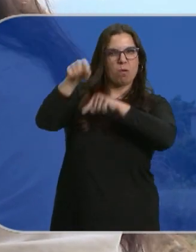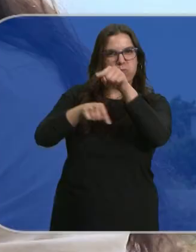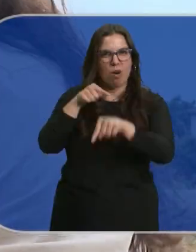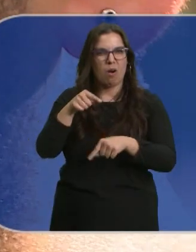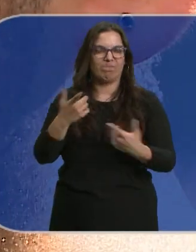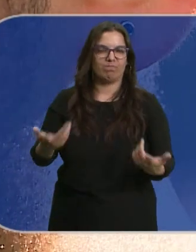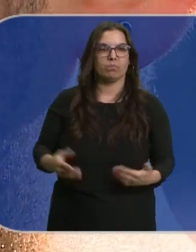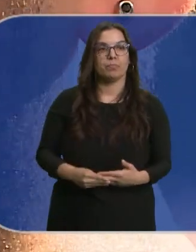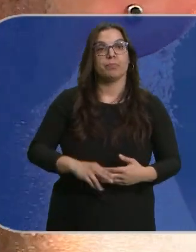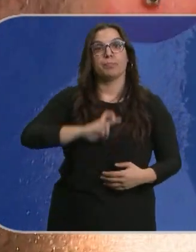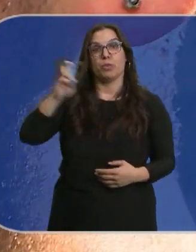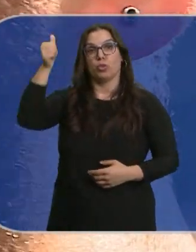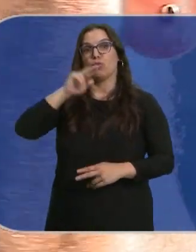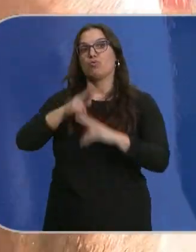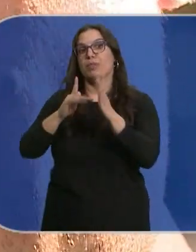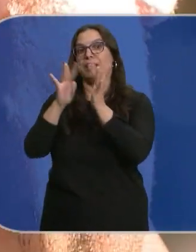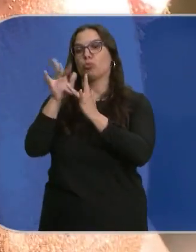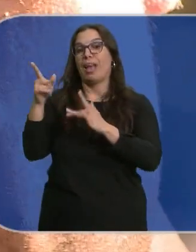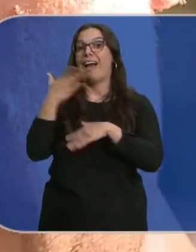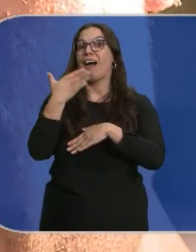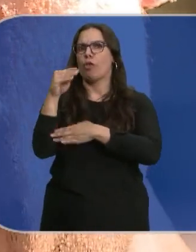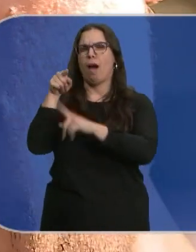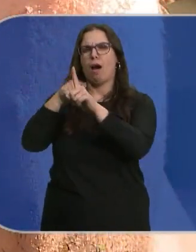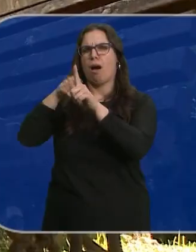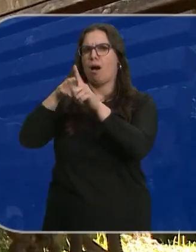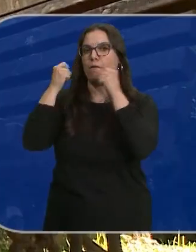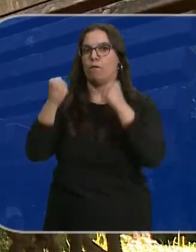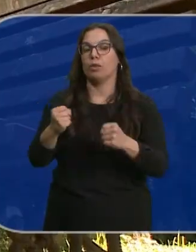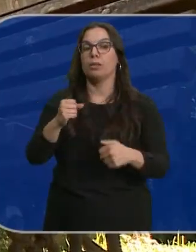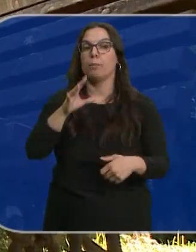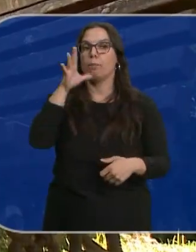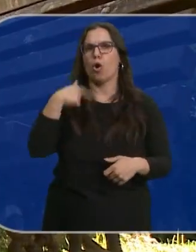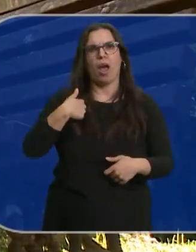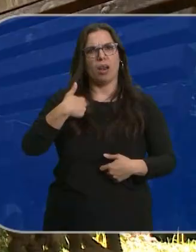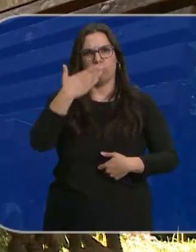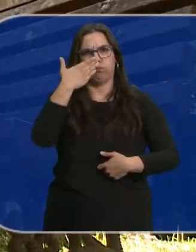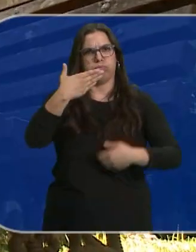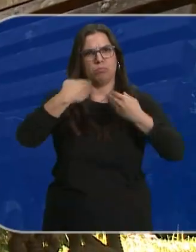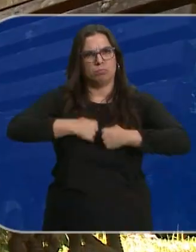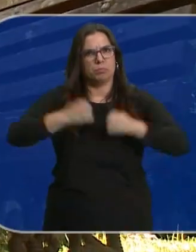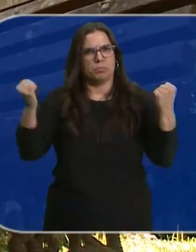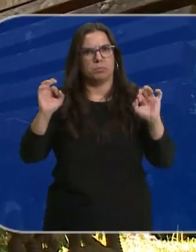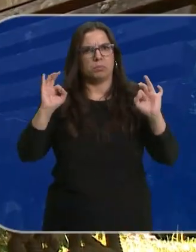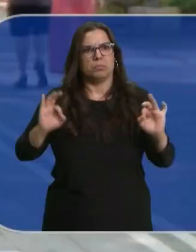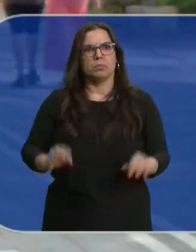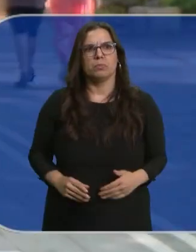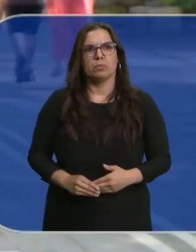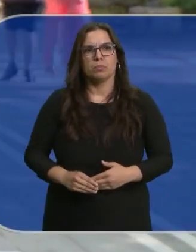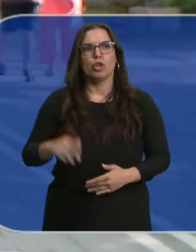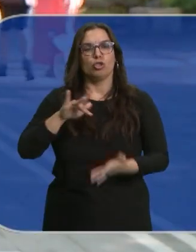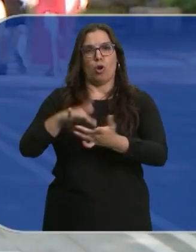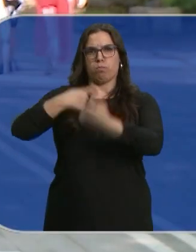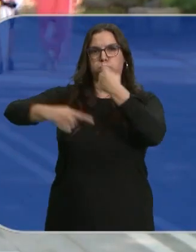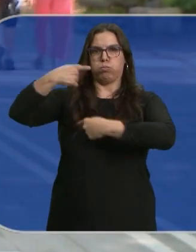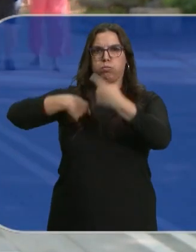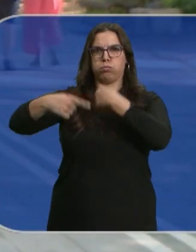criticado. Jesús sufrió durante su adolescencia un acoso muy fuerte por no esconder su orientación sexual. Hubo señalamiento y